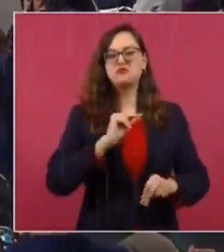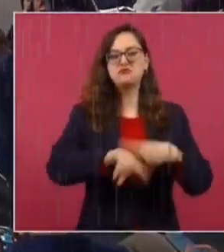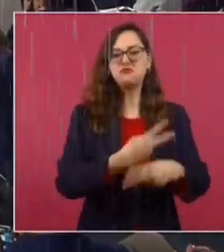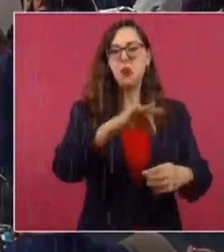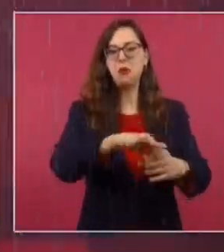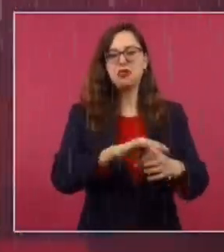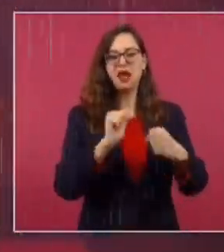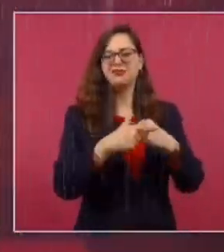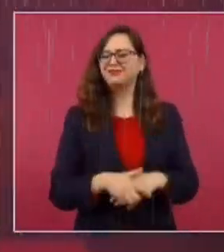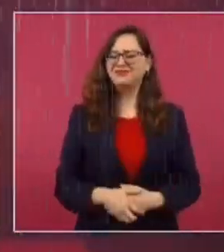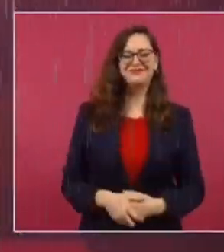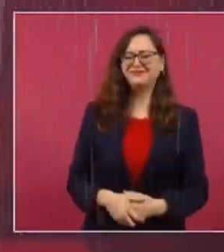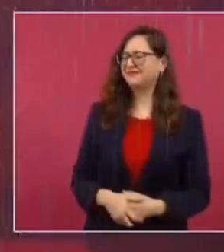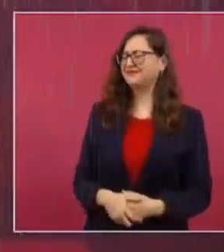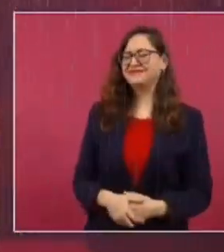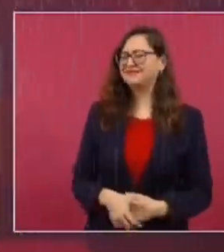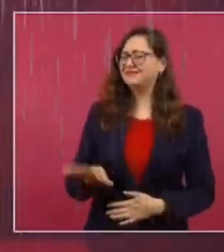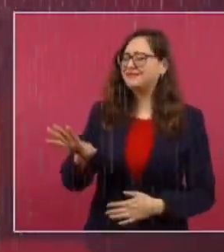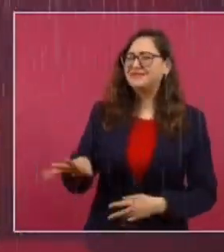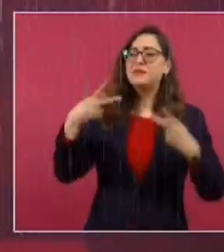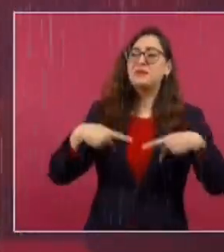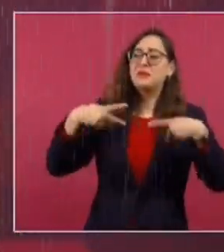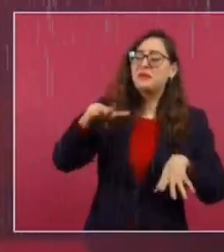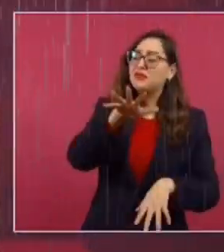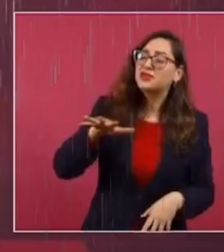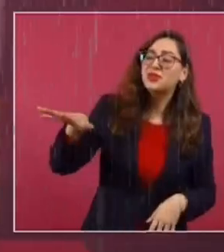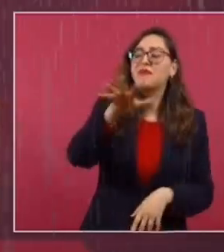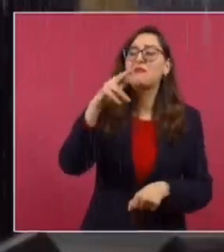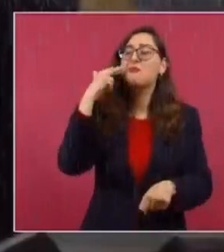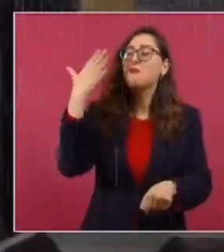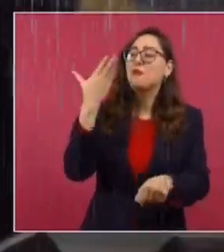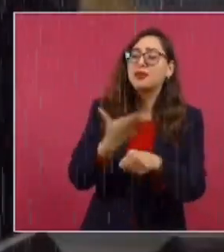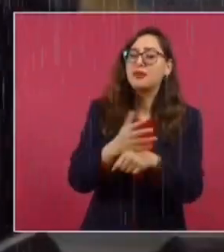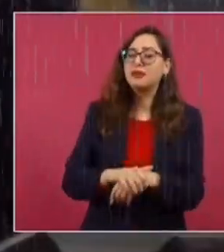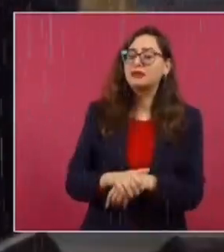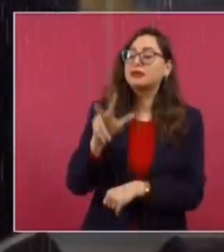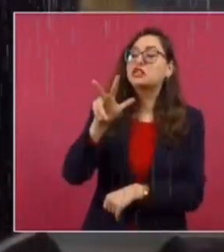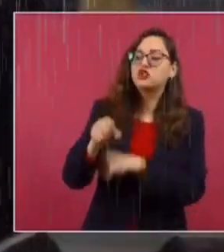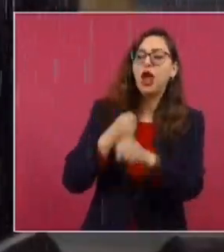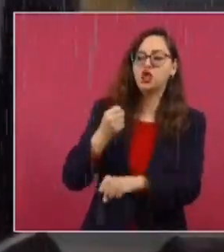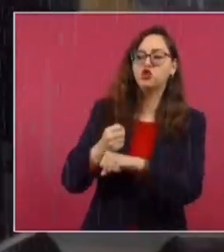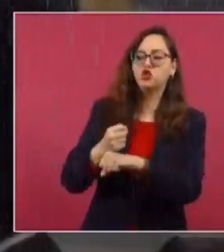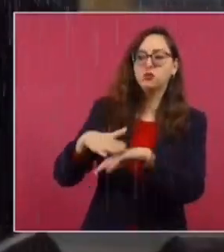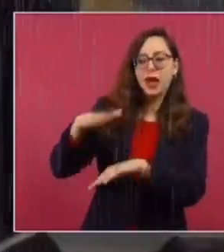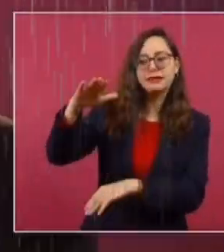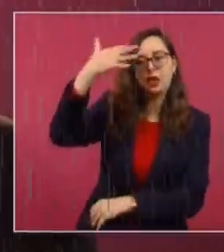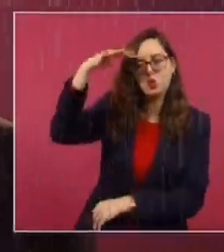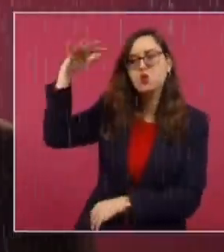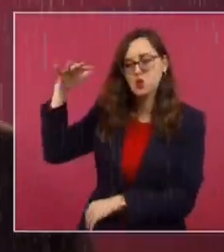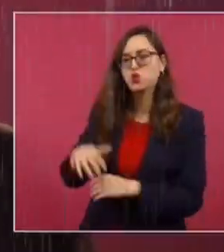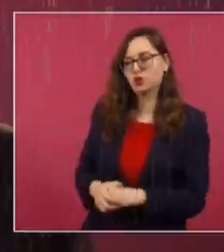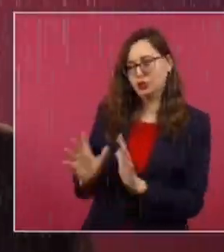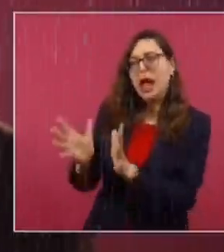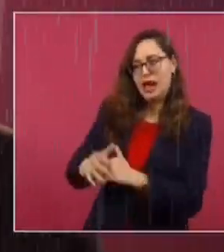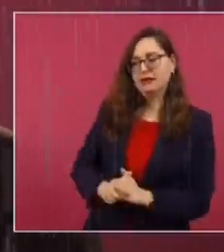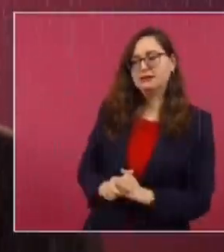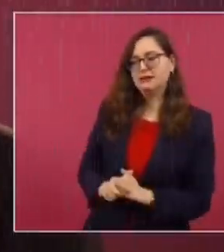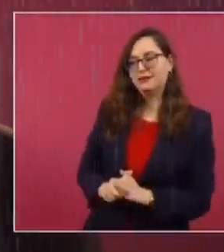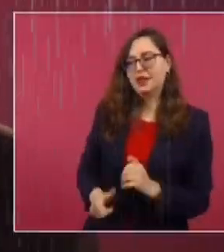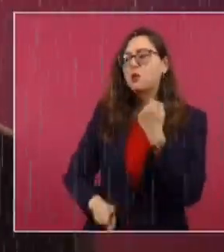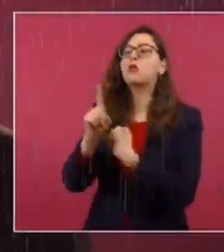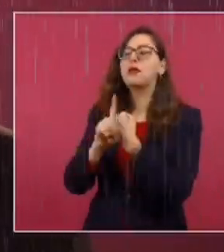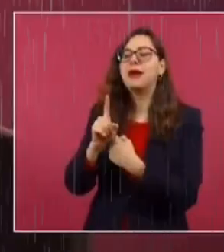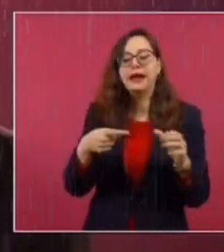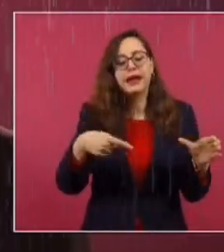es muy responsable, es mayor de edad. El problema de México es la llamada clase